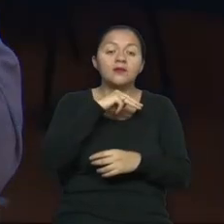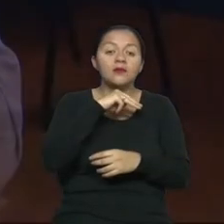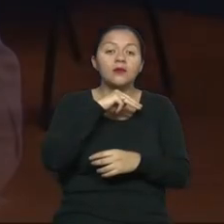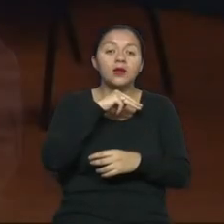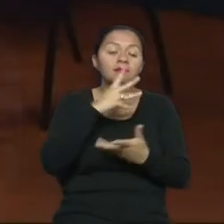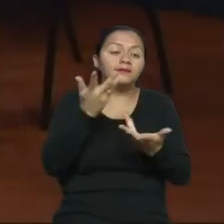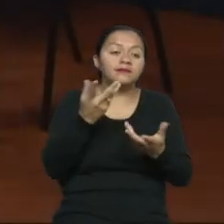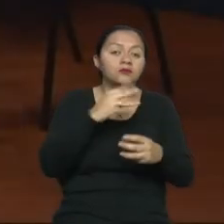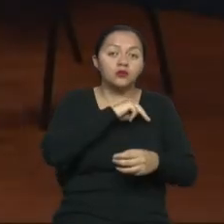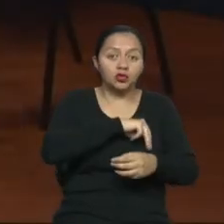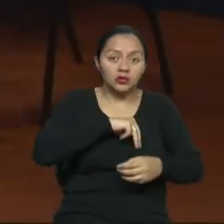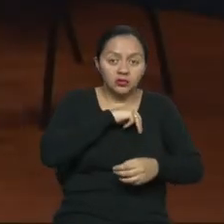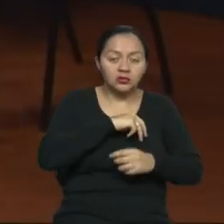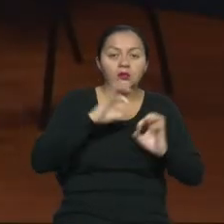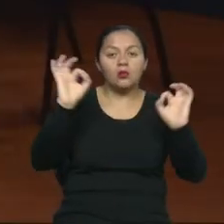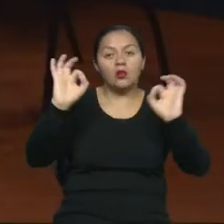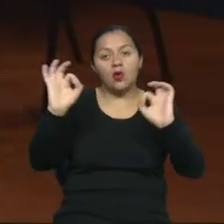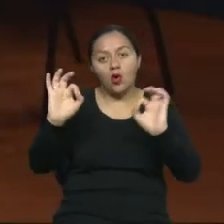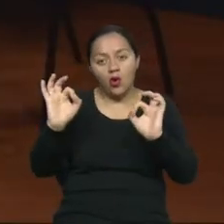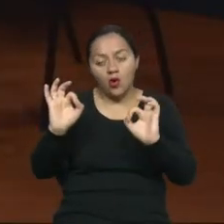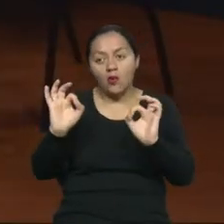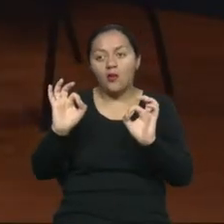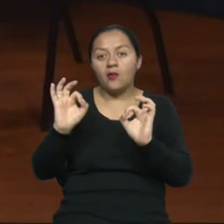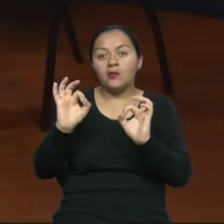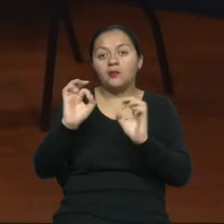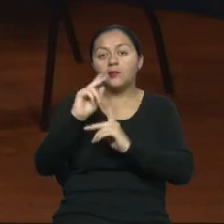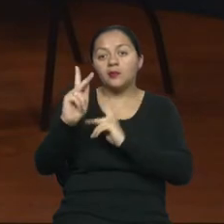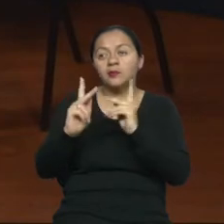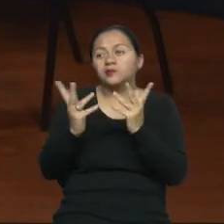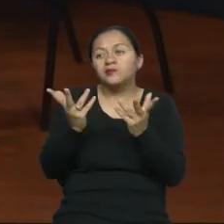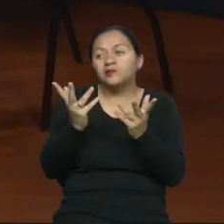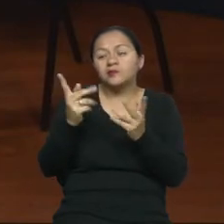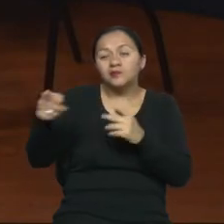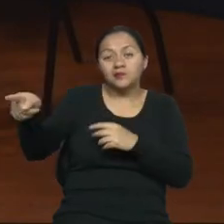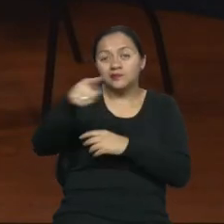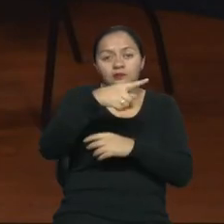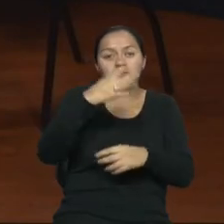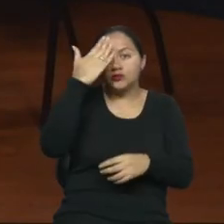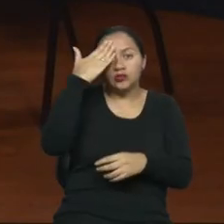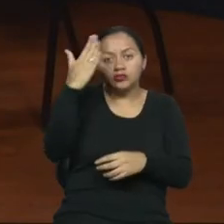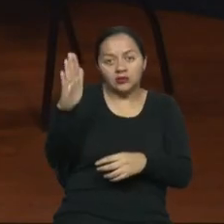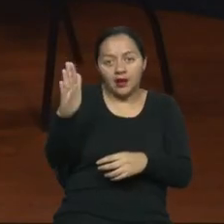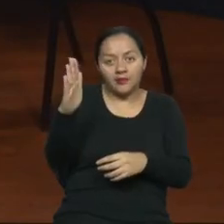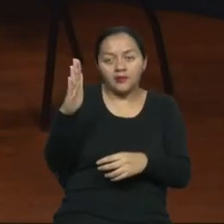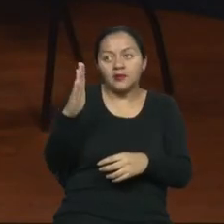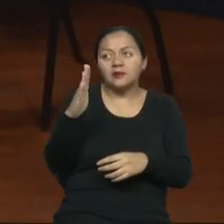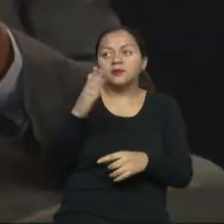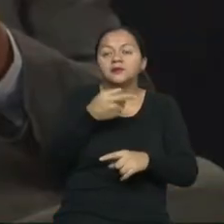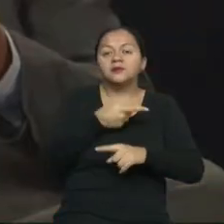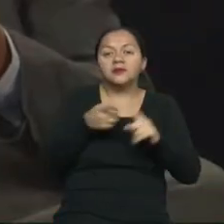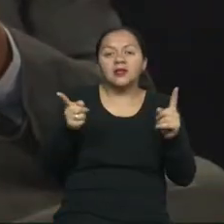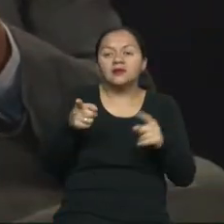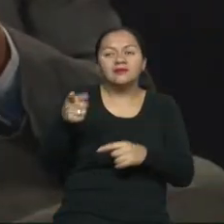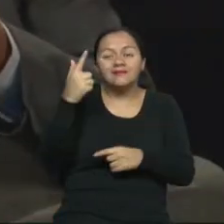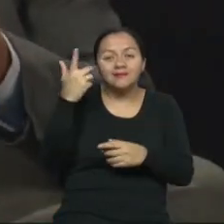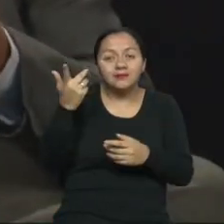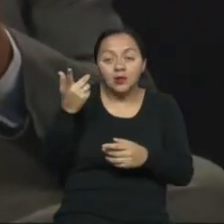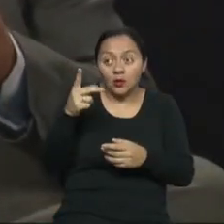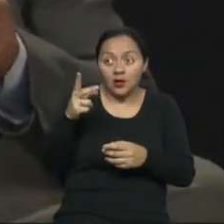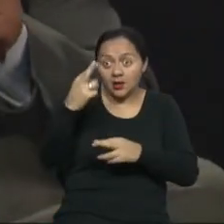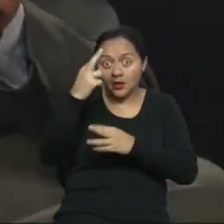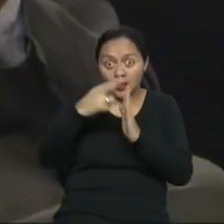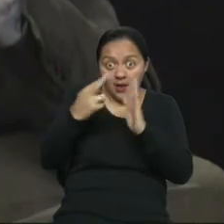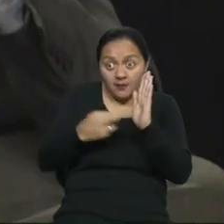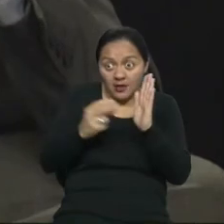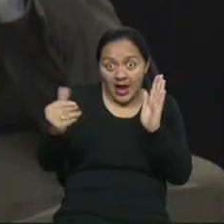desconocimiento o quiero, quiero aludir que por desconocimiento son quienes menos aplican las normas. Sin embargo,